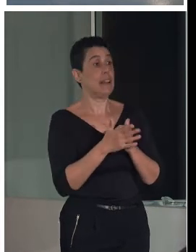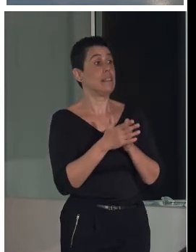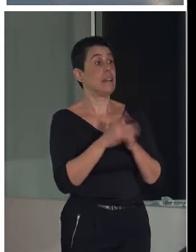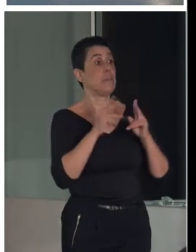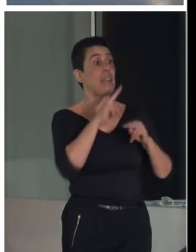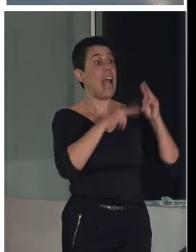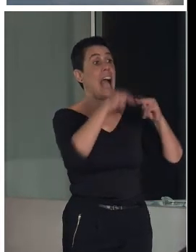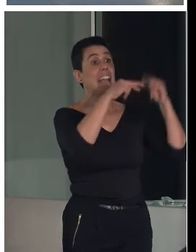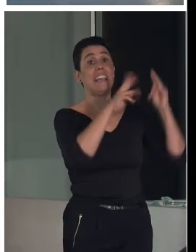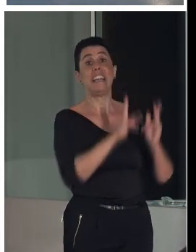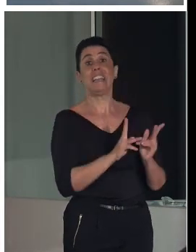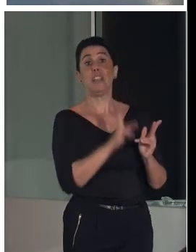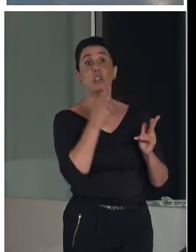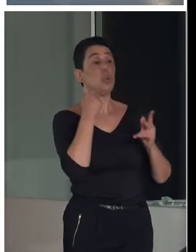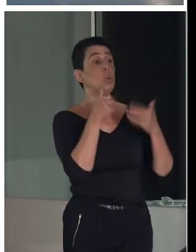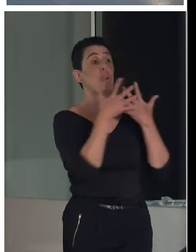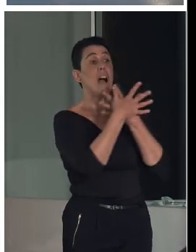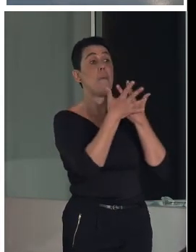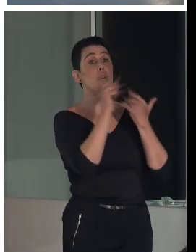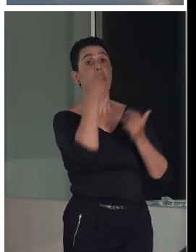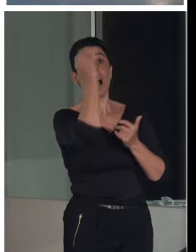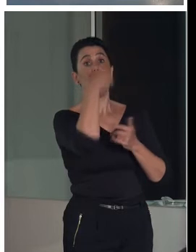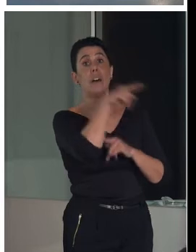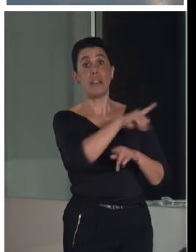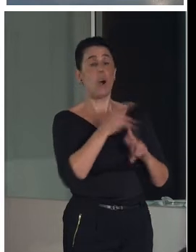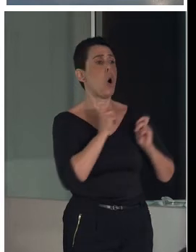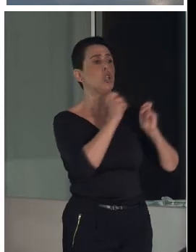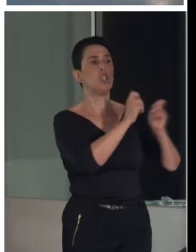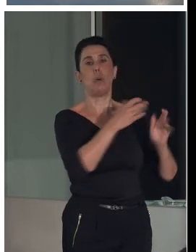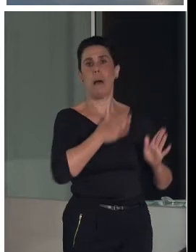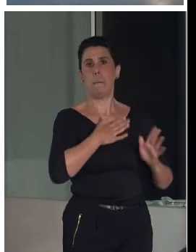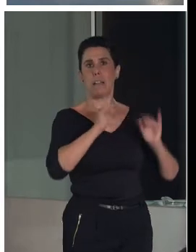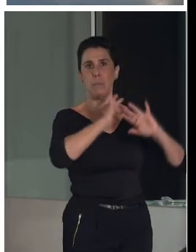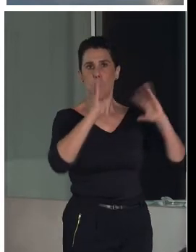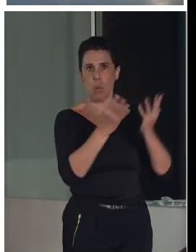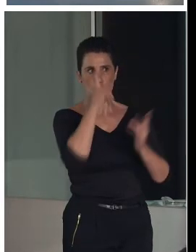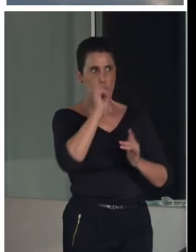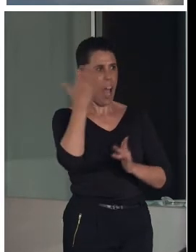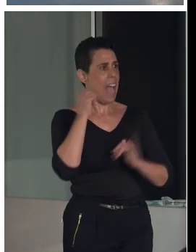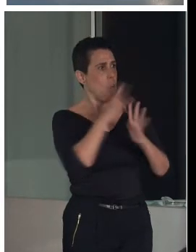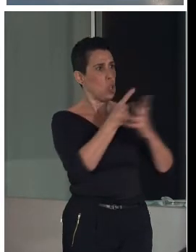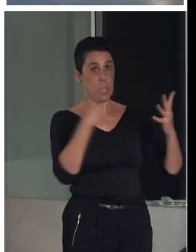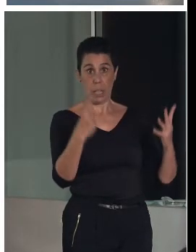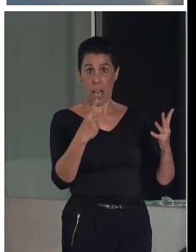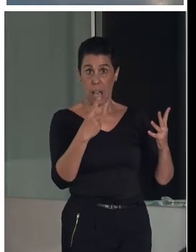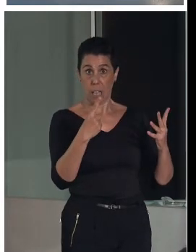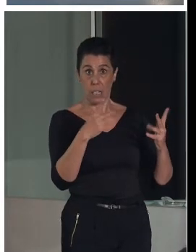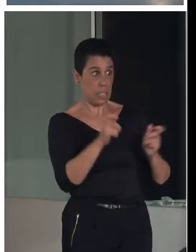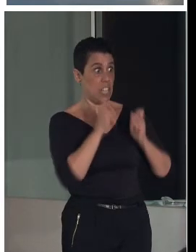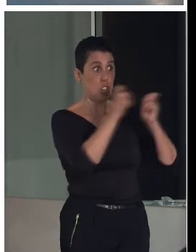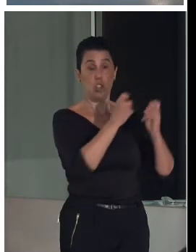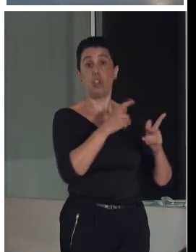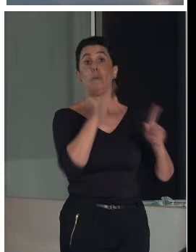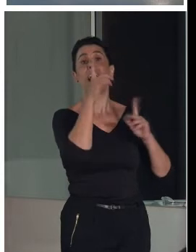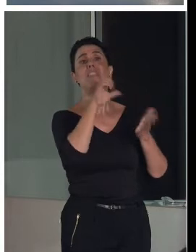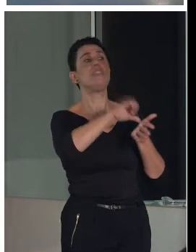Mudéjar de Aragón tiene una declaración de patrimonio mundial, la inicial es del año 86, que se aplicó a la ciudad de Teruel y